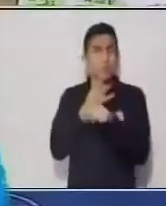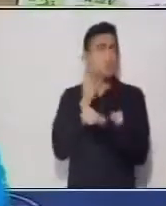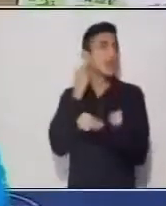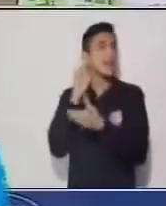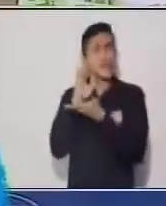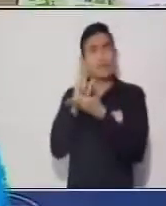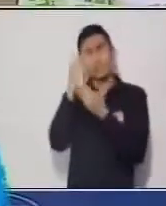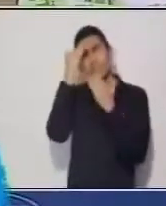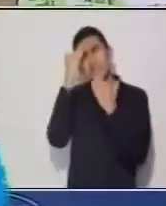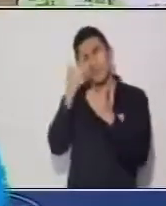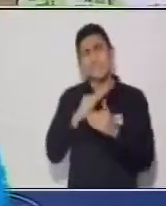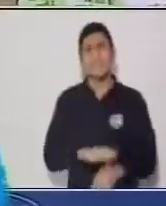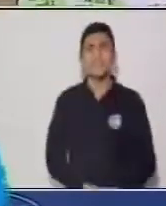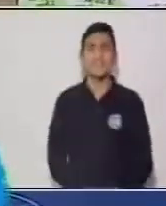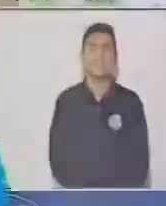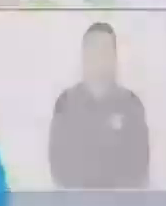gracias por tu atención